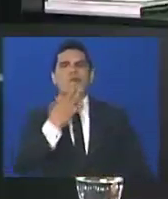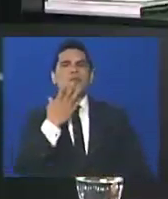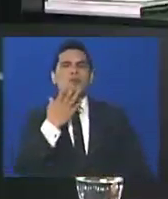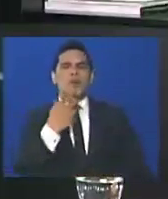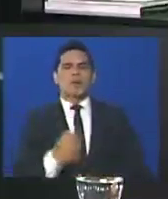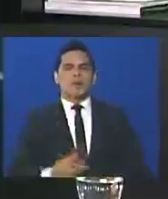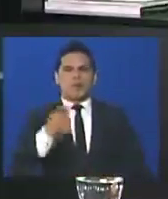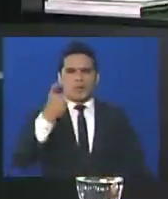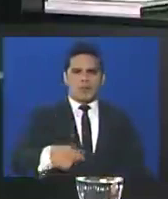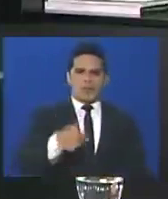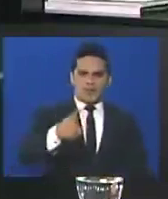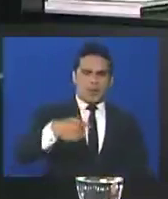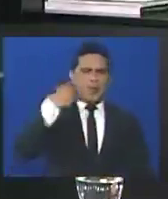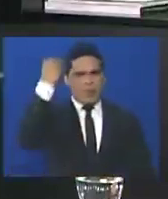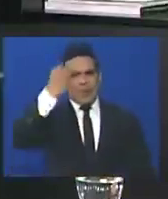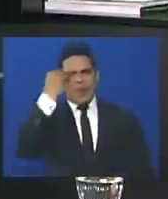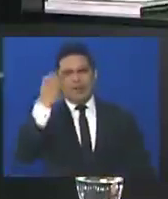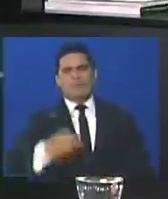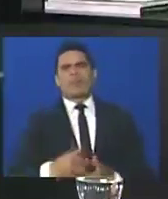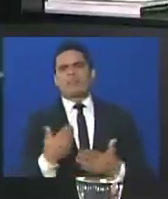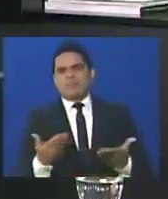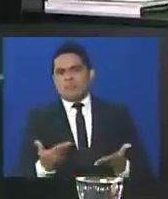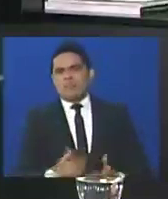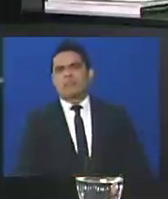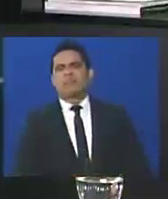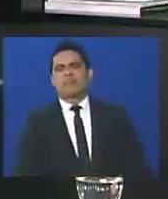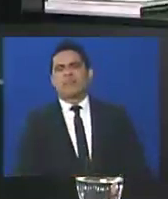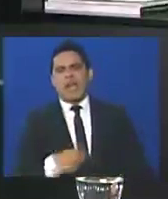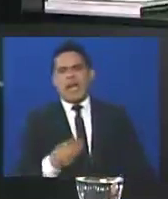desde tu perspectiva, que debe hacer la dirigencia política,